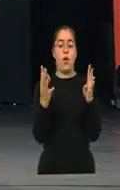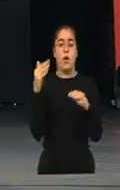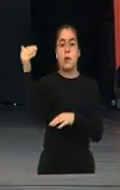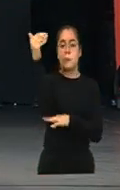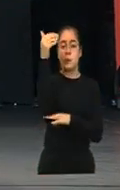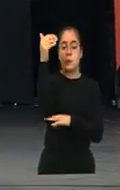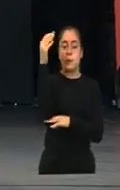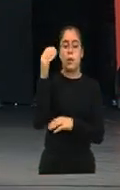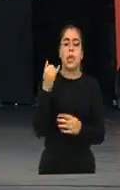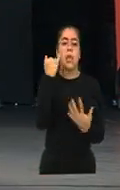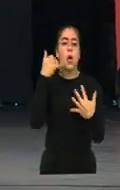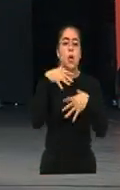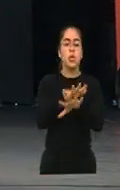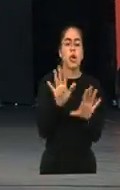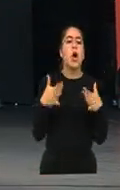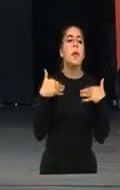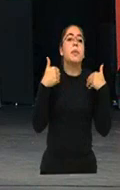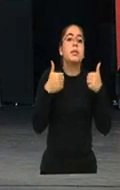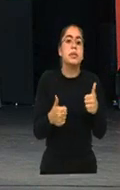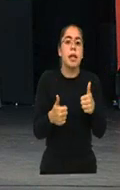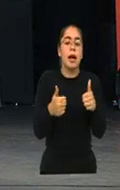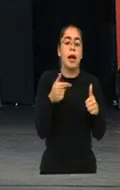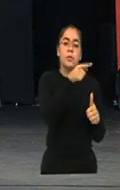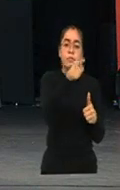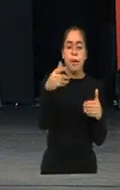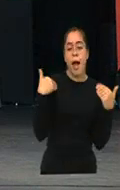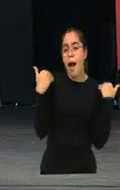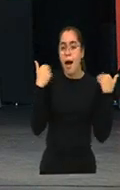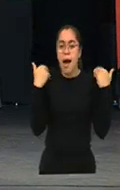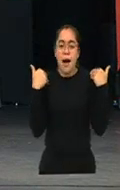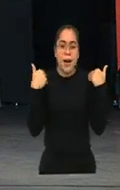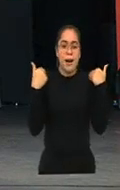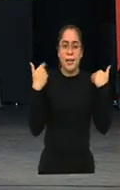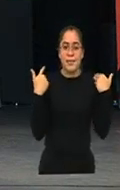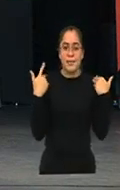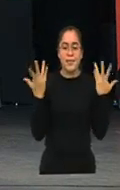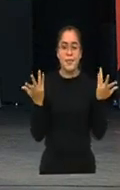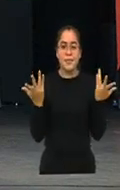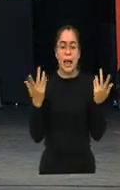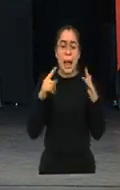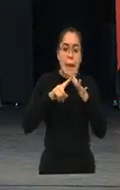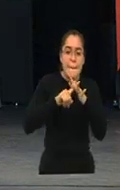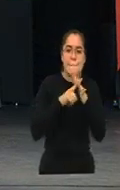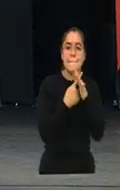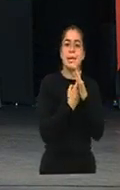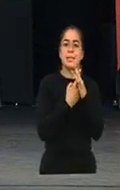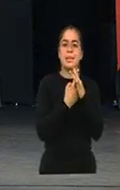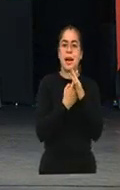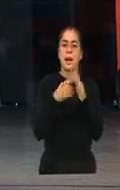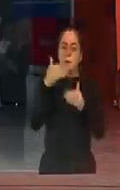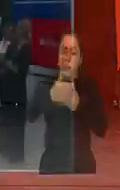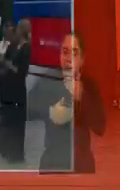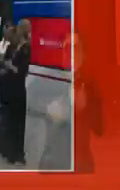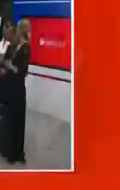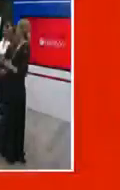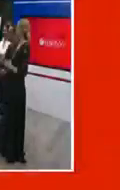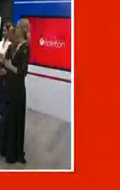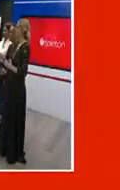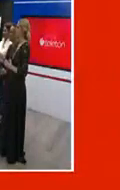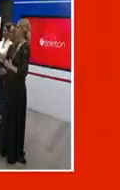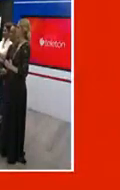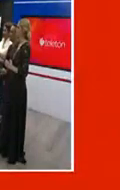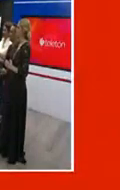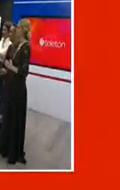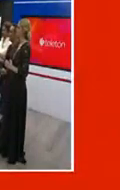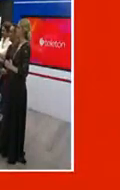por ahí? ¿Cómo está el ánimo, la energía, las ganas de empezar con pie derecho y con todo? Estas 27